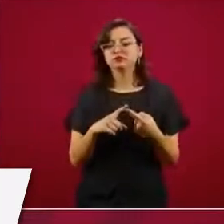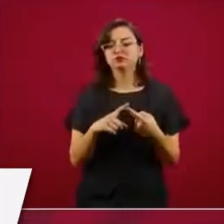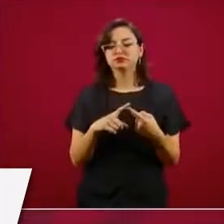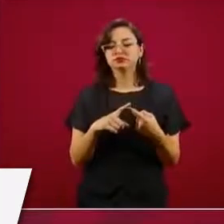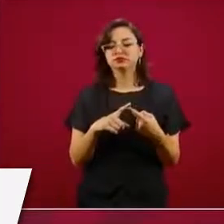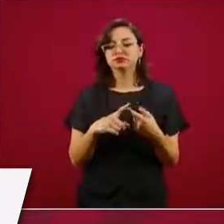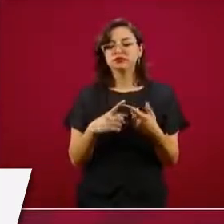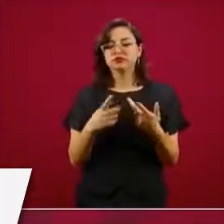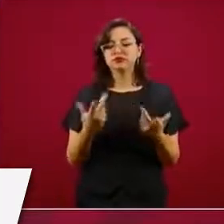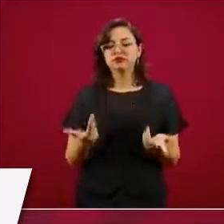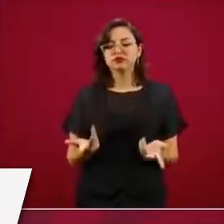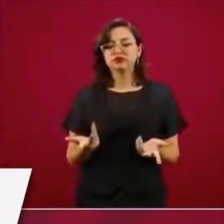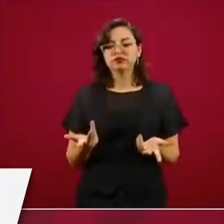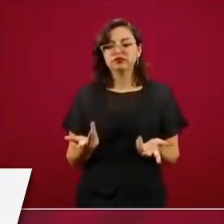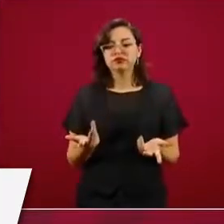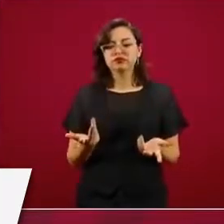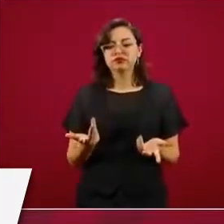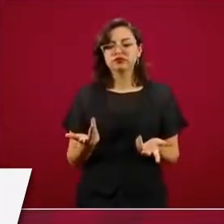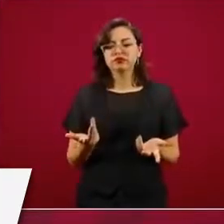No sé si traerlo